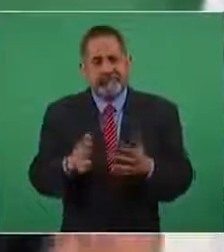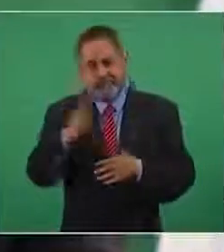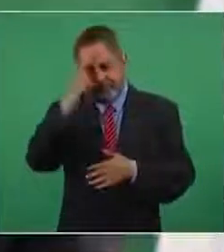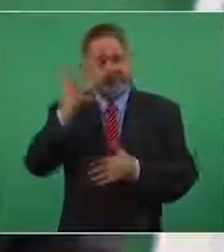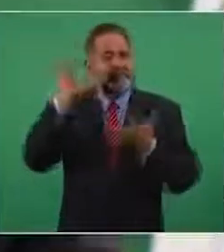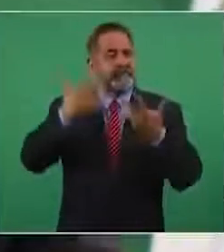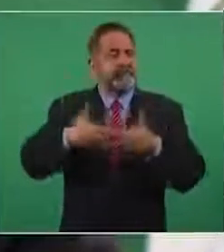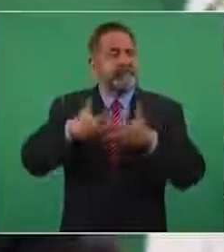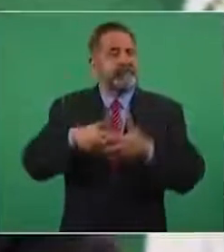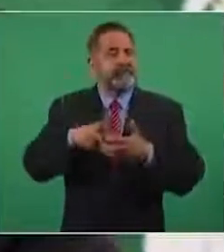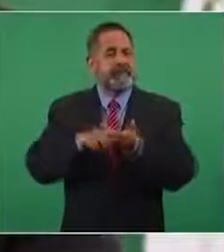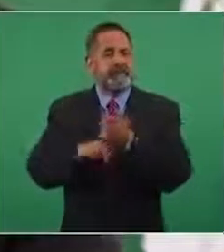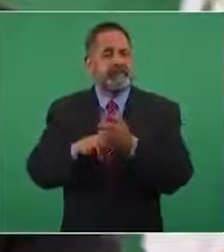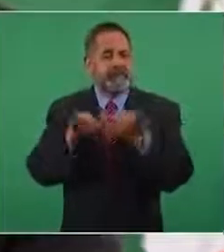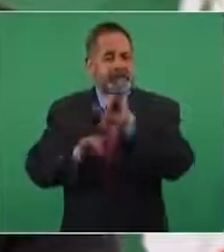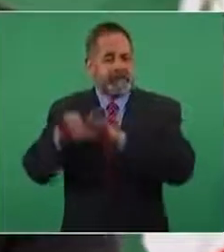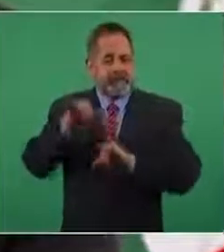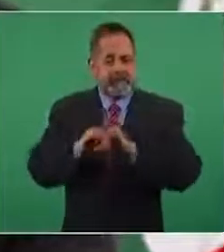petroquímicas,